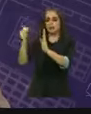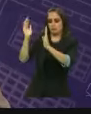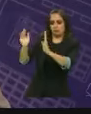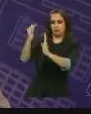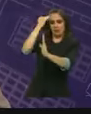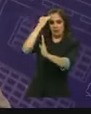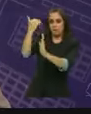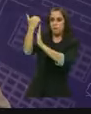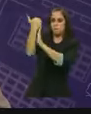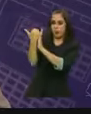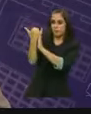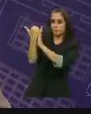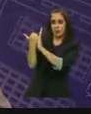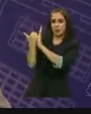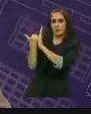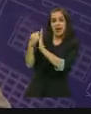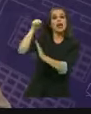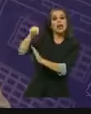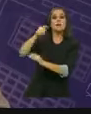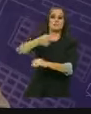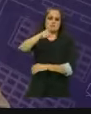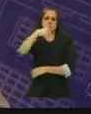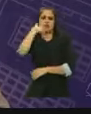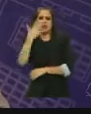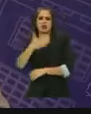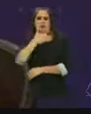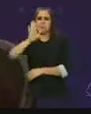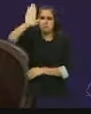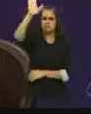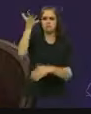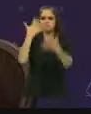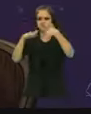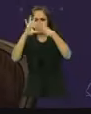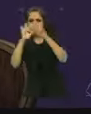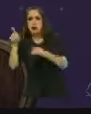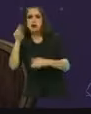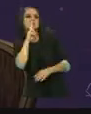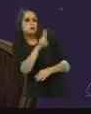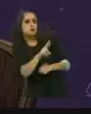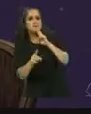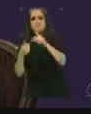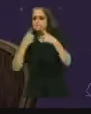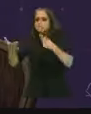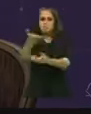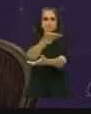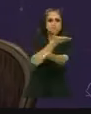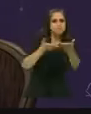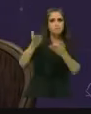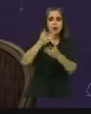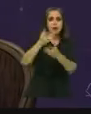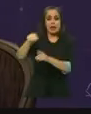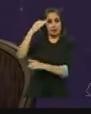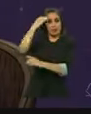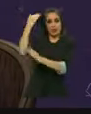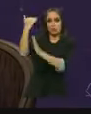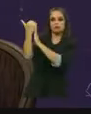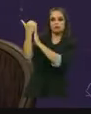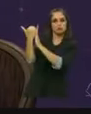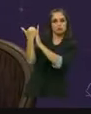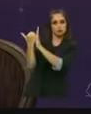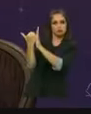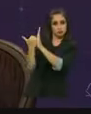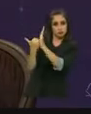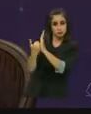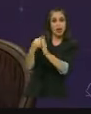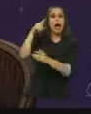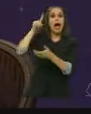fijar posiciones, réplicas y alusiones en ambas temáticas. Cuando falten 10 segundos para concluir su bolsa de tiempo, se